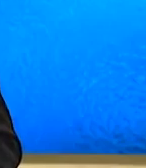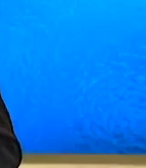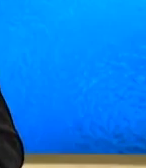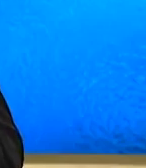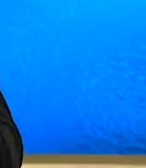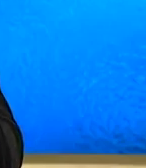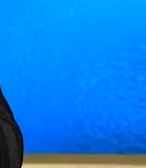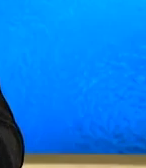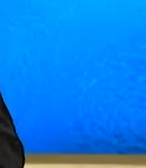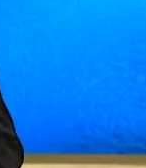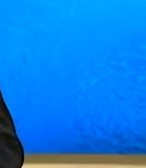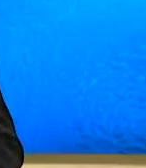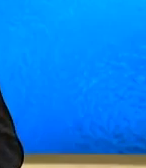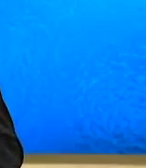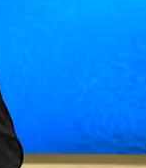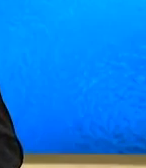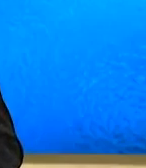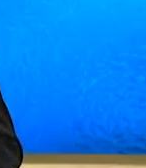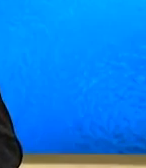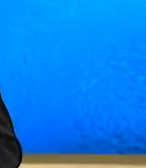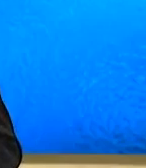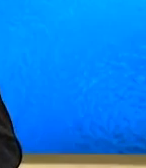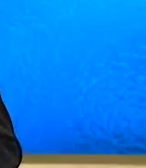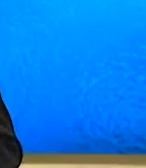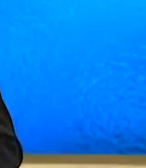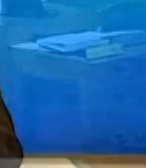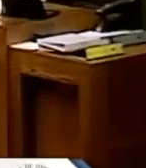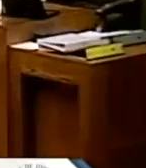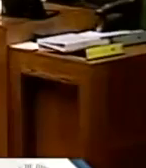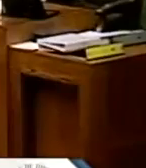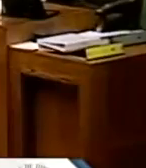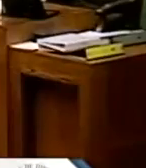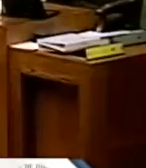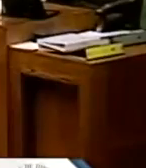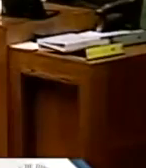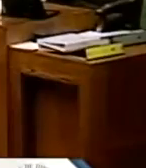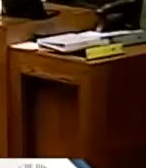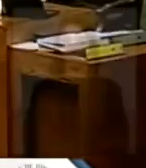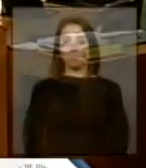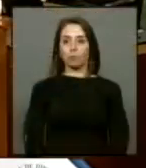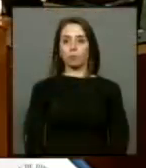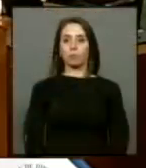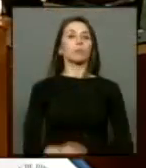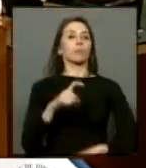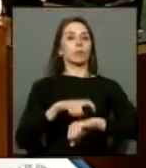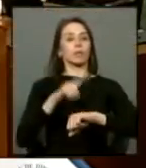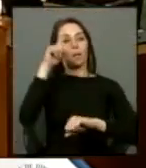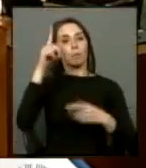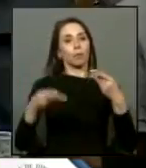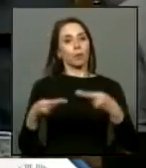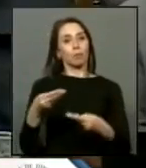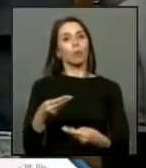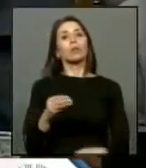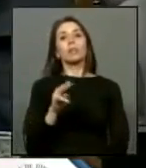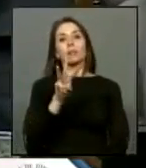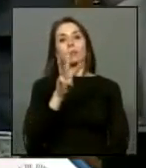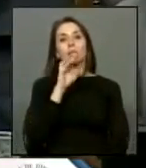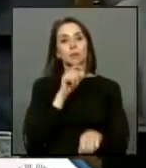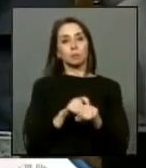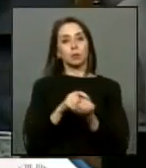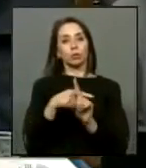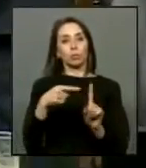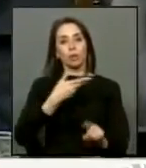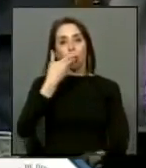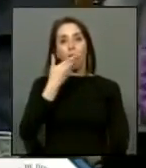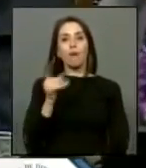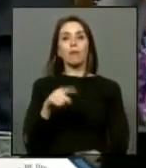solicitarlo en el instituto de previsión social en el tiempo de incidentes corresponde el uso de la palabra hasta por 3 minutos y